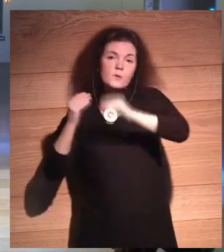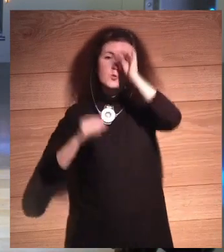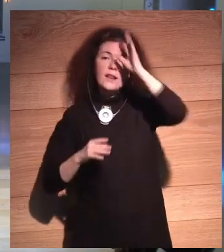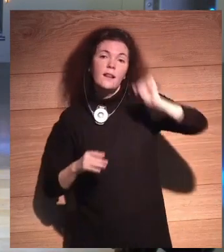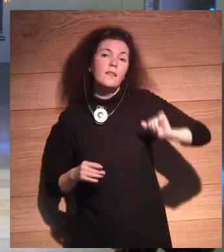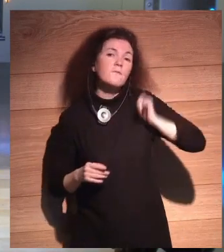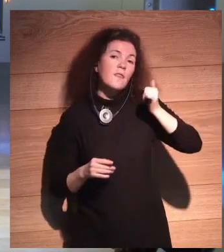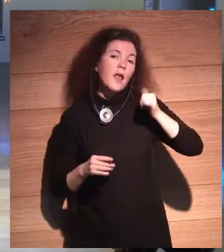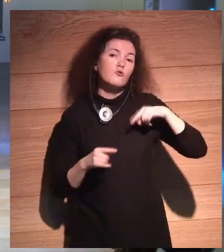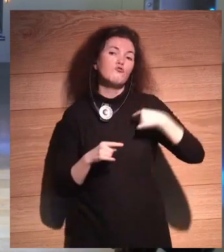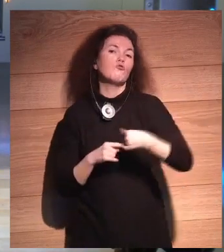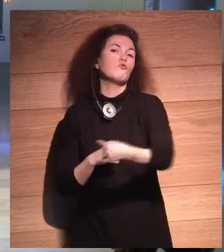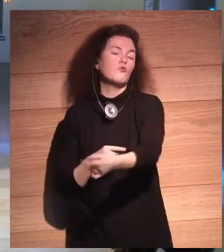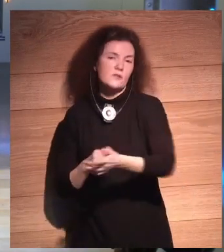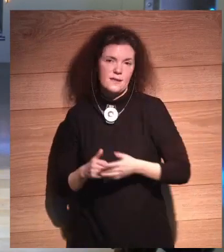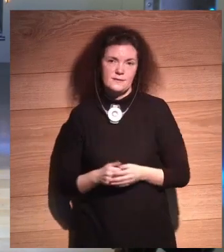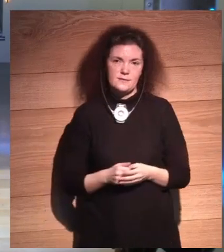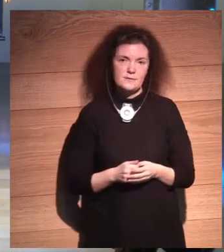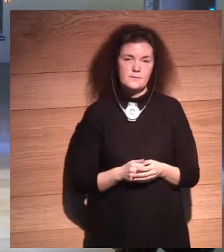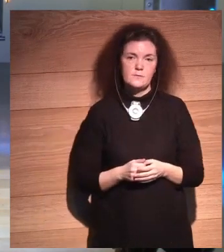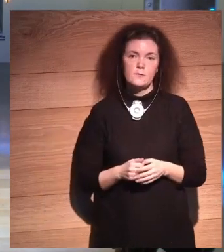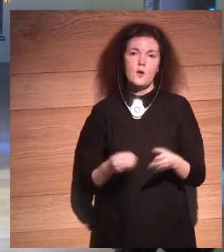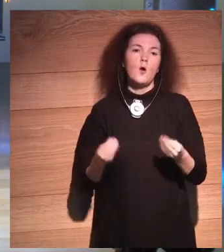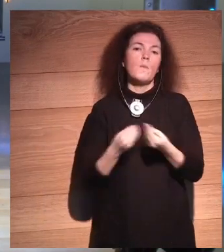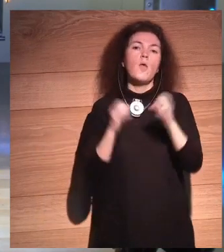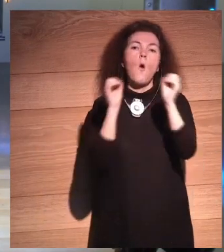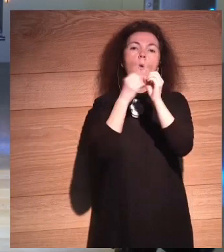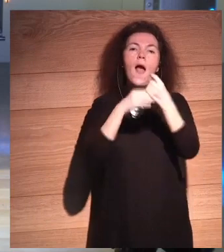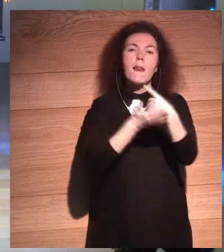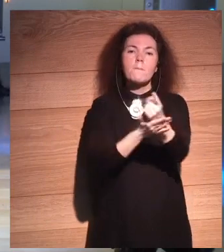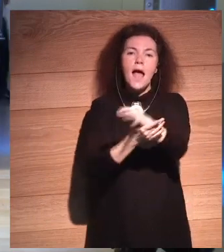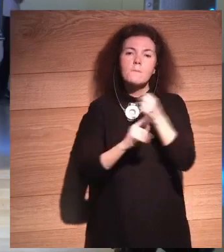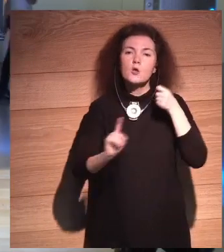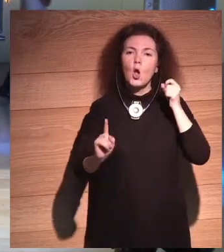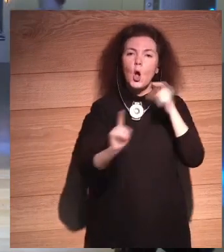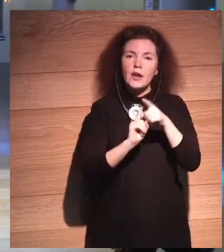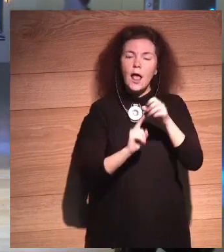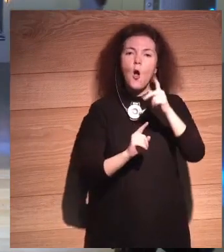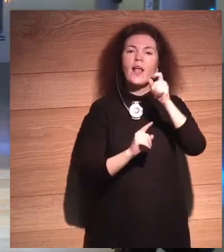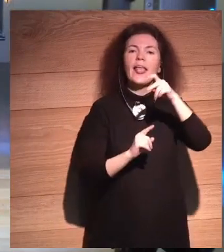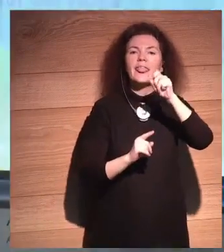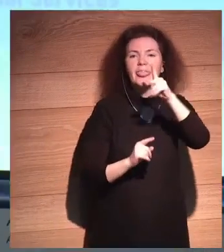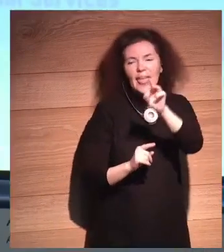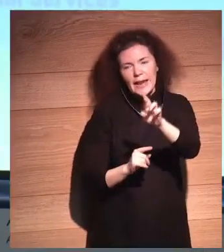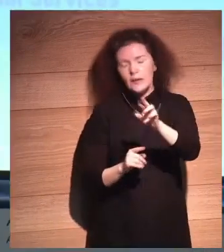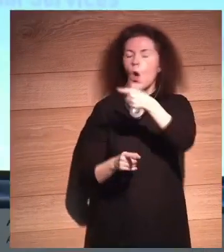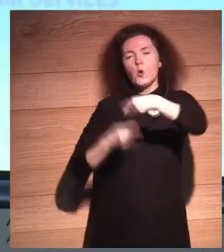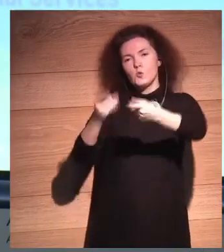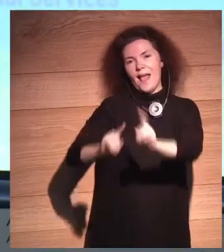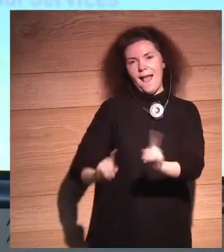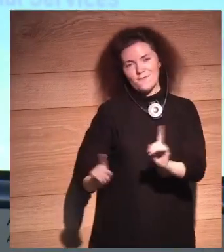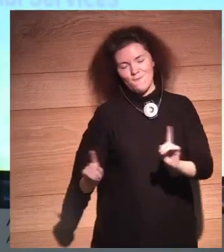inteligencia artificial todos los días. Con el Google Maps, con el email, con Tinder. No, por supuesto, vosotros no utilizáis Tinder.